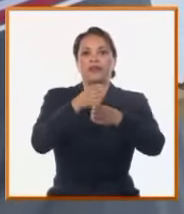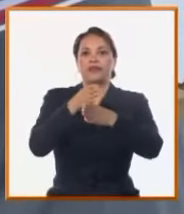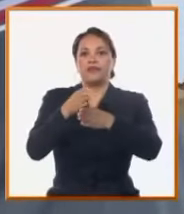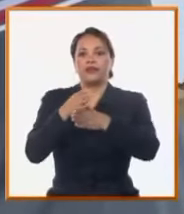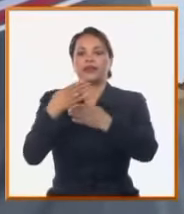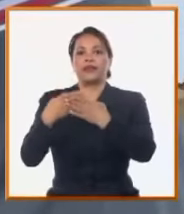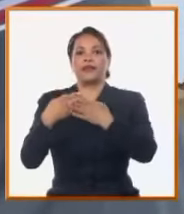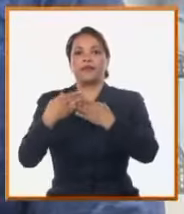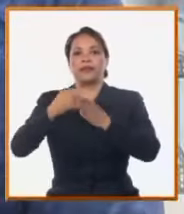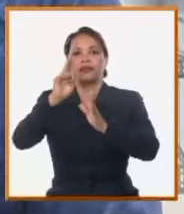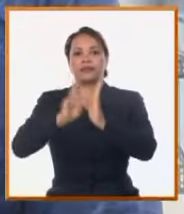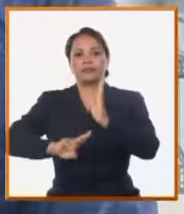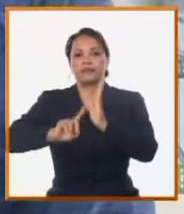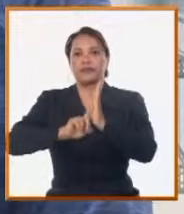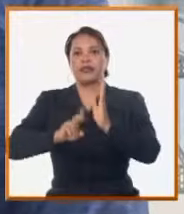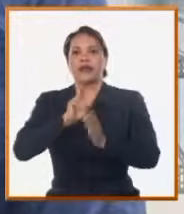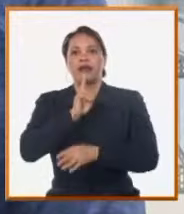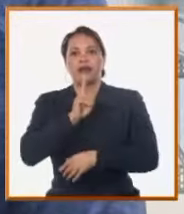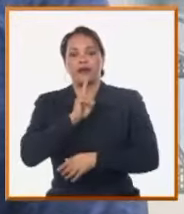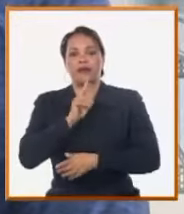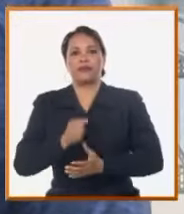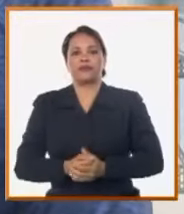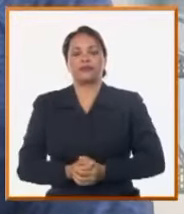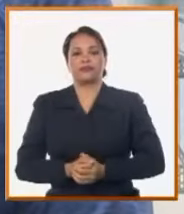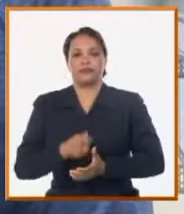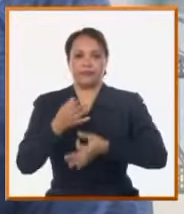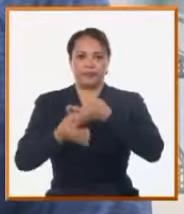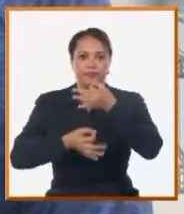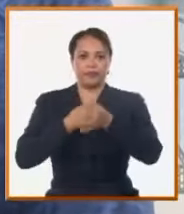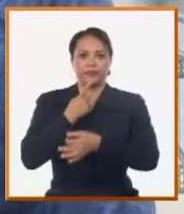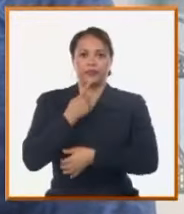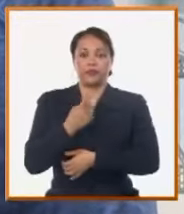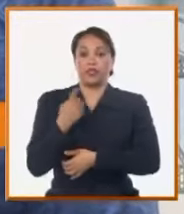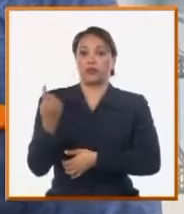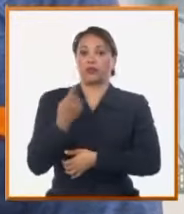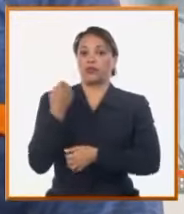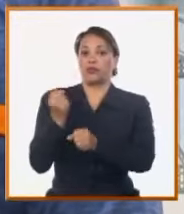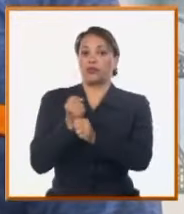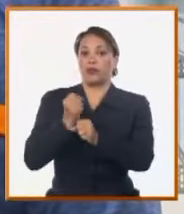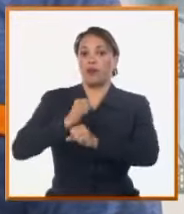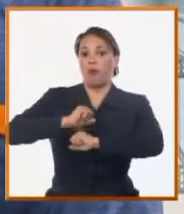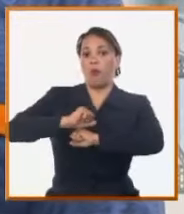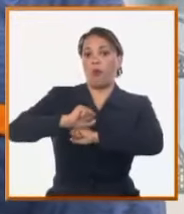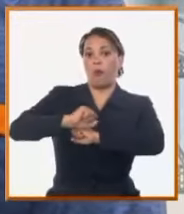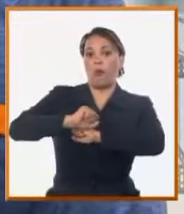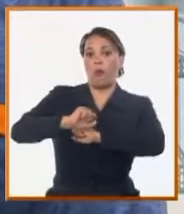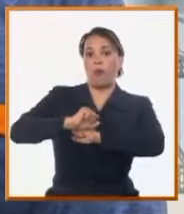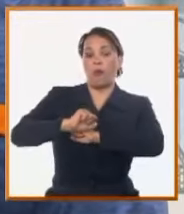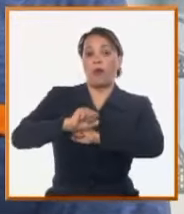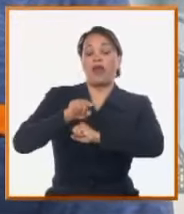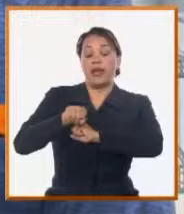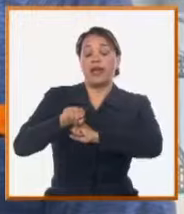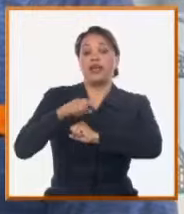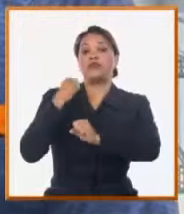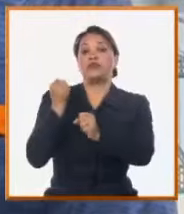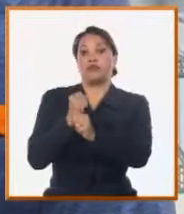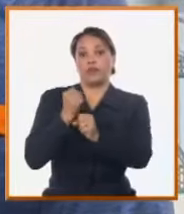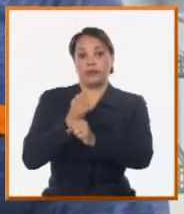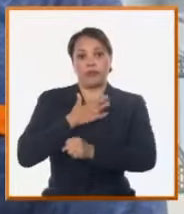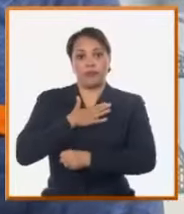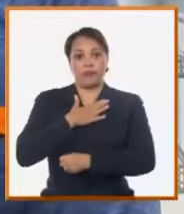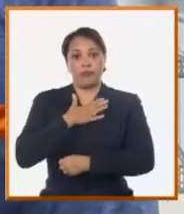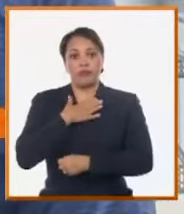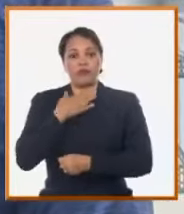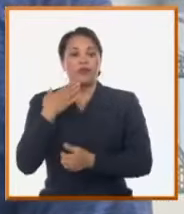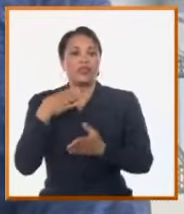todo el país. Nosotros como trabajamos con las pizaras eléctricas de las estaciones de bombeo, por lo tanto eso es un trabajo que es directamente